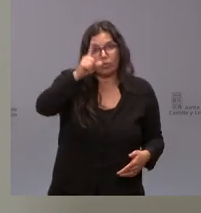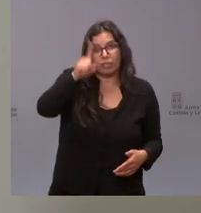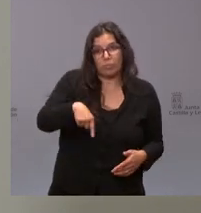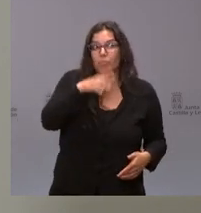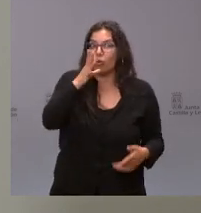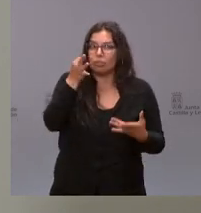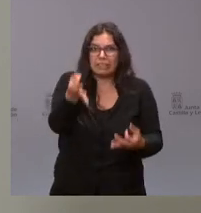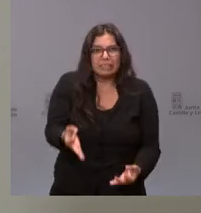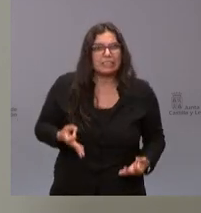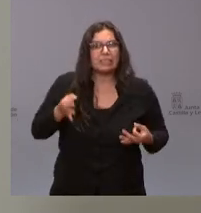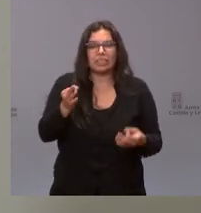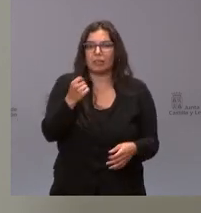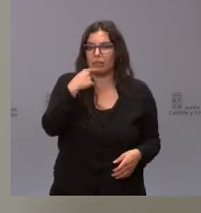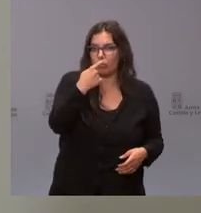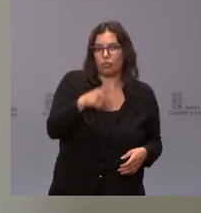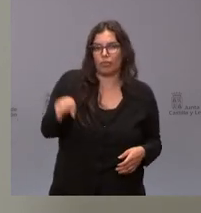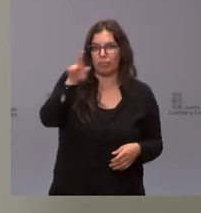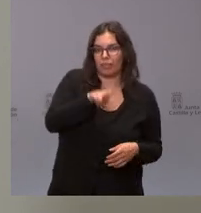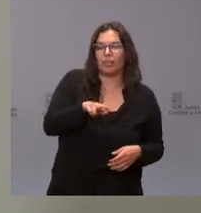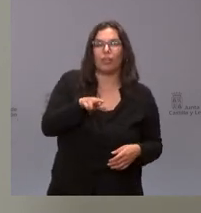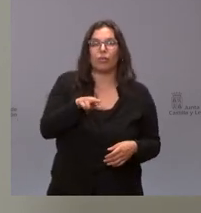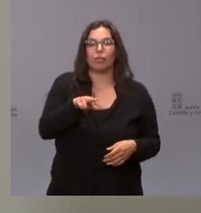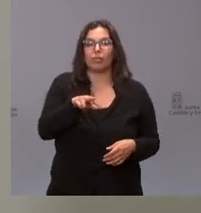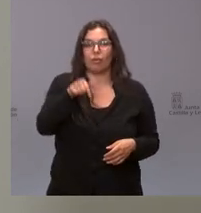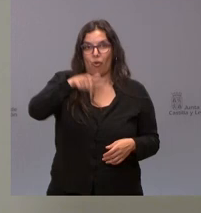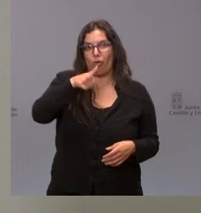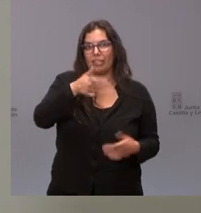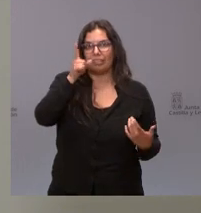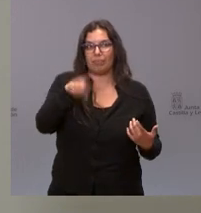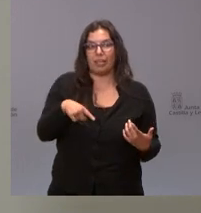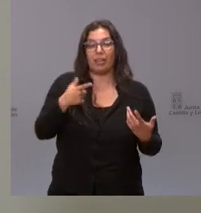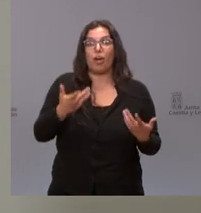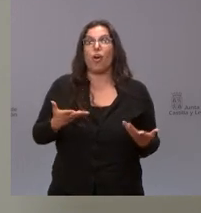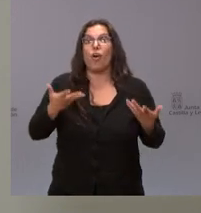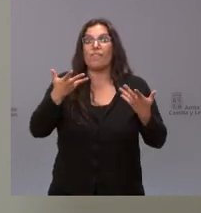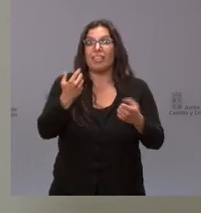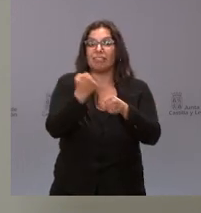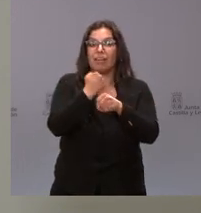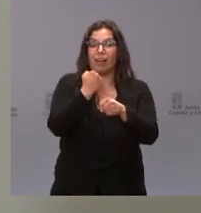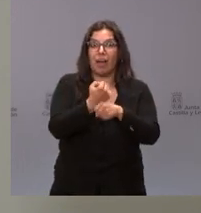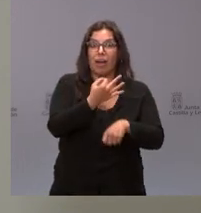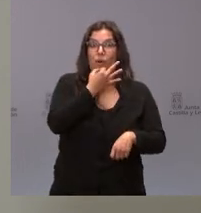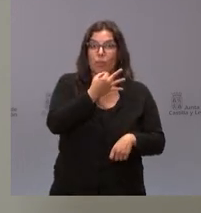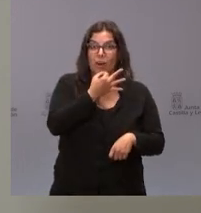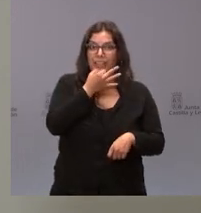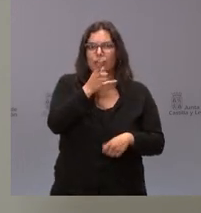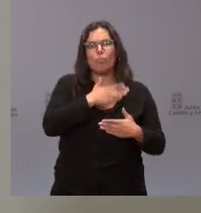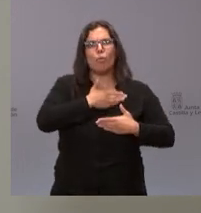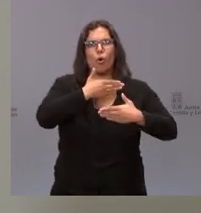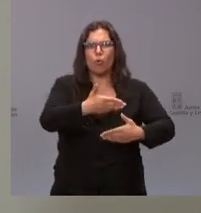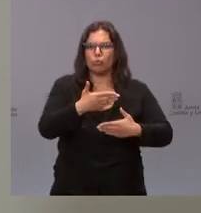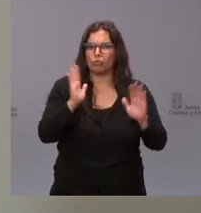siempre hemos dicho y lo he reiterado en alguna ocasión en esta comparecencia que la oferta de trabajo por la tarde es voluntaria